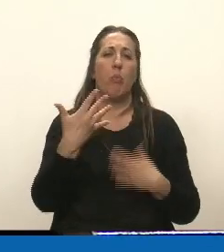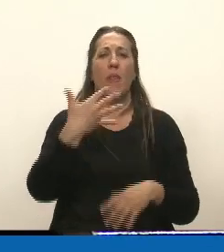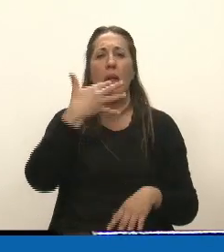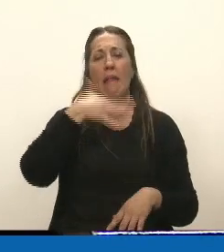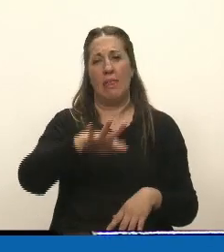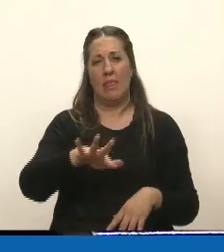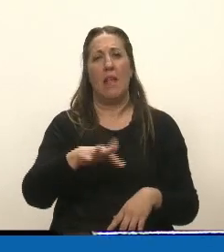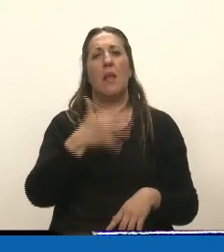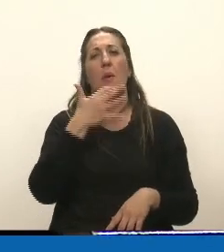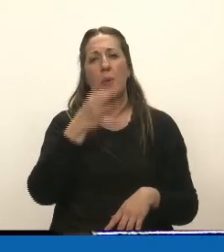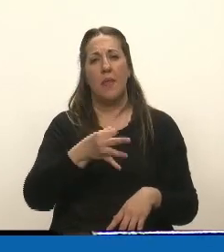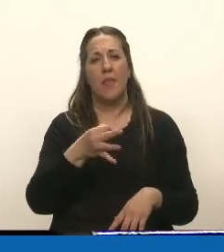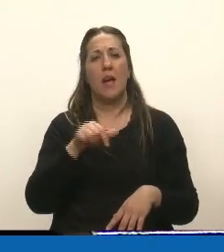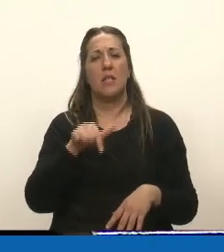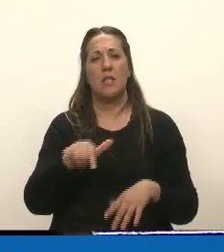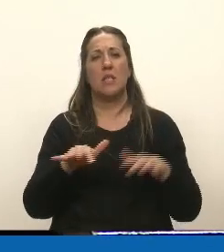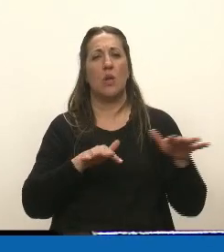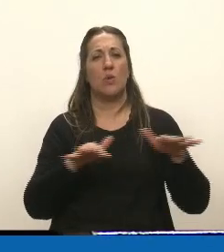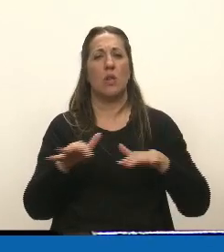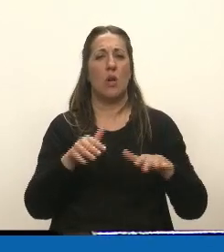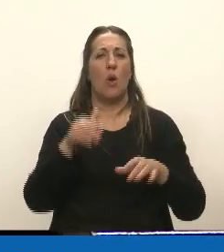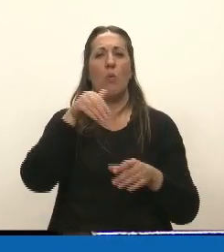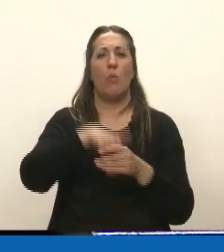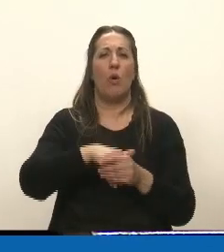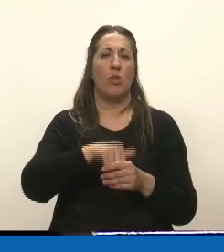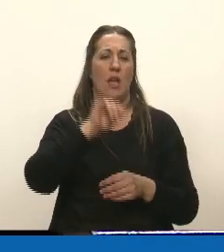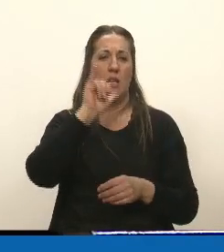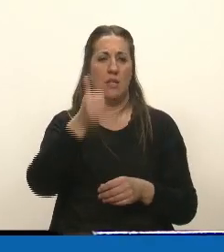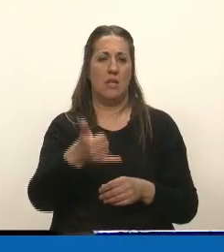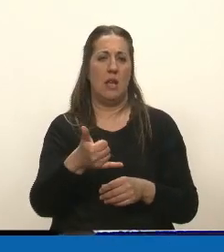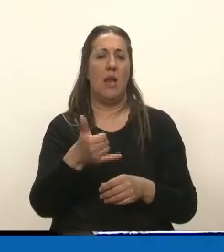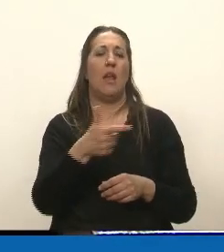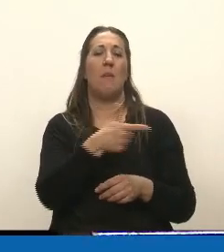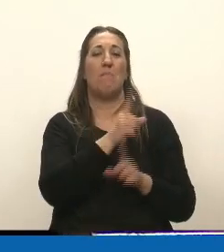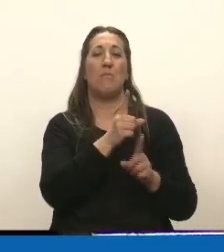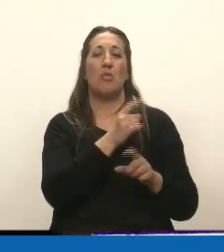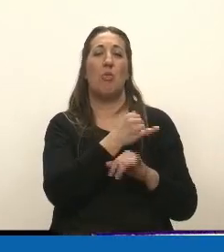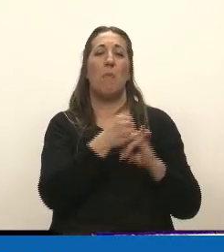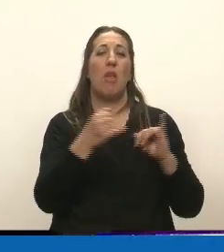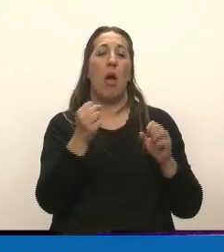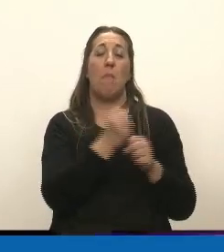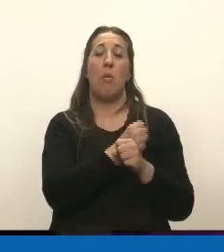verdaderamente esta situación y votemos positivamente en la medida de sanción. Muchísimas gracias. Gracias.